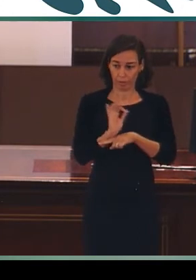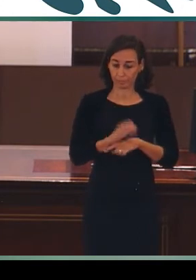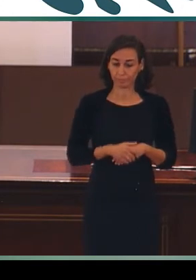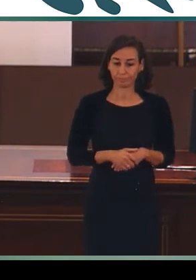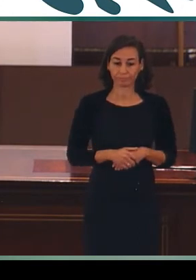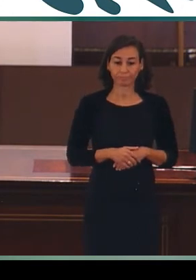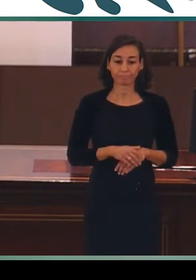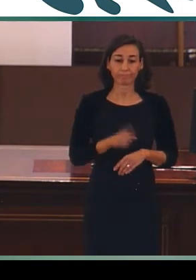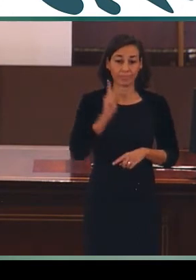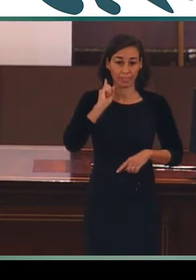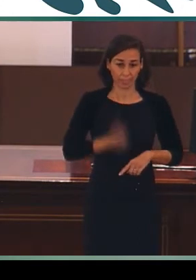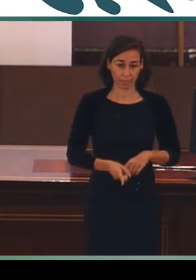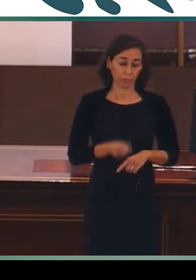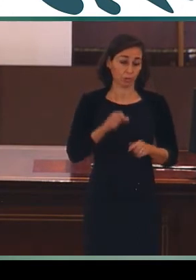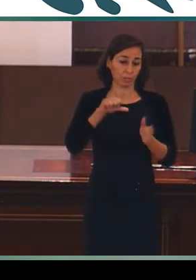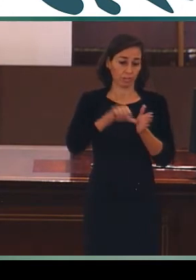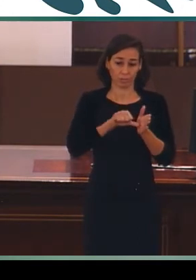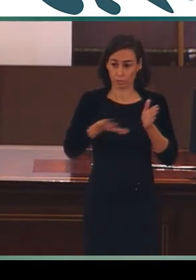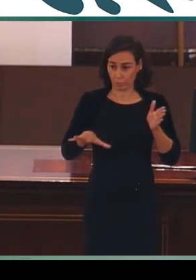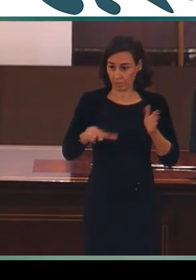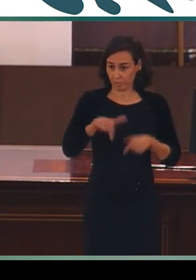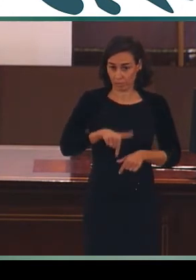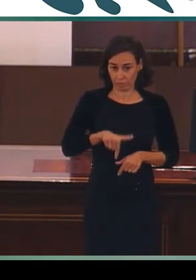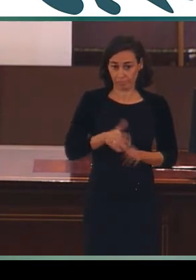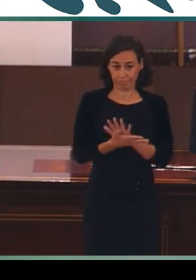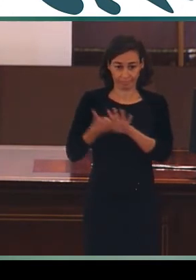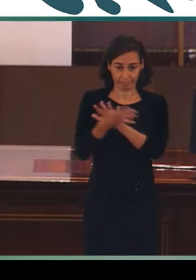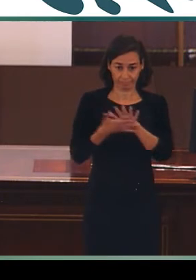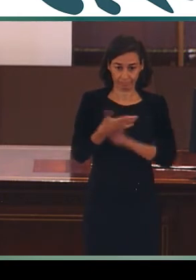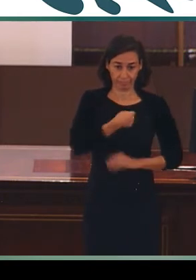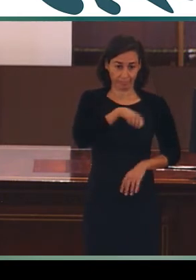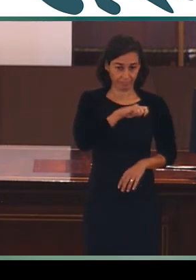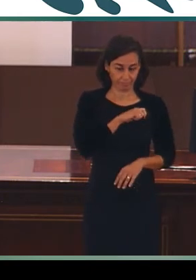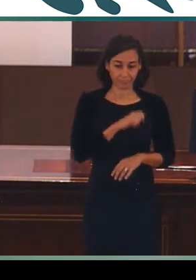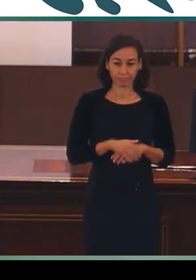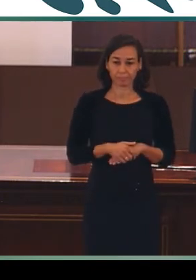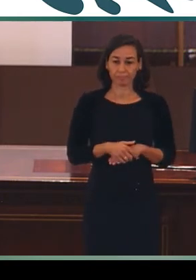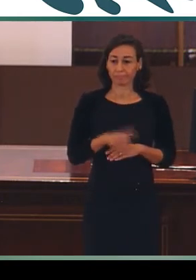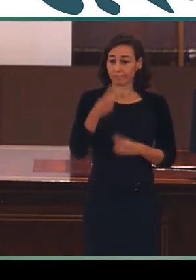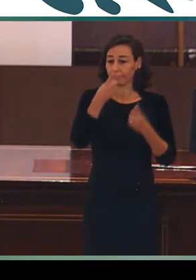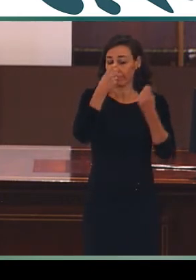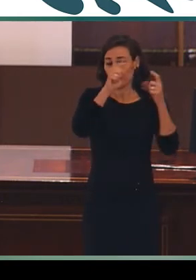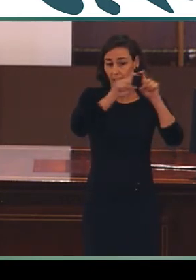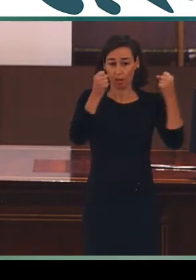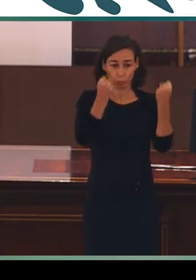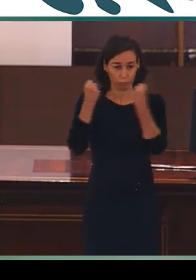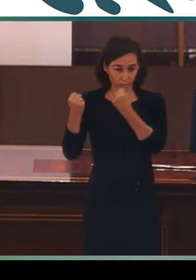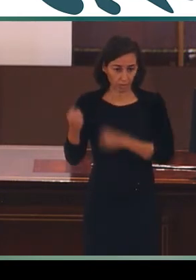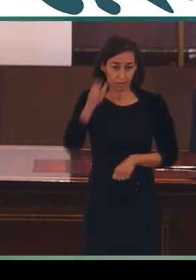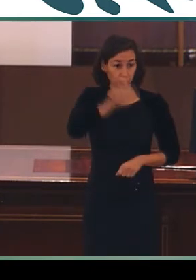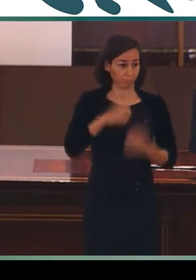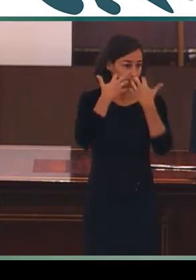Señora Directora del Centro de Normalización Lingüística de la Lengua de Signos Española. Autoridades, señores